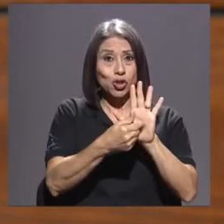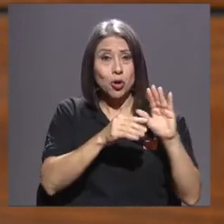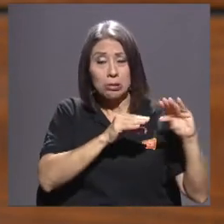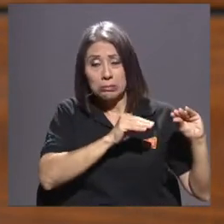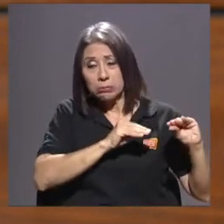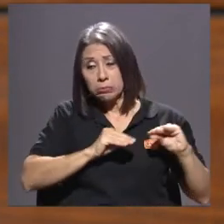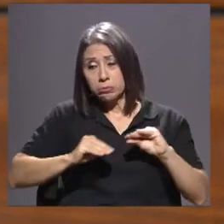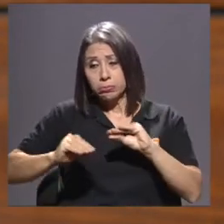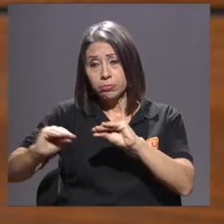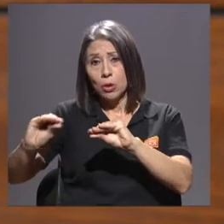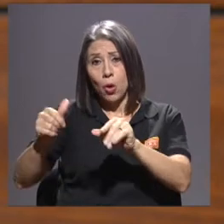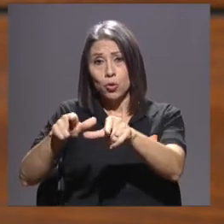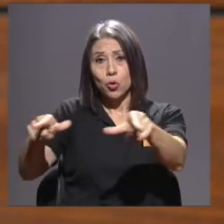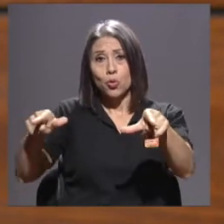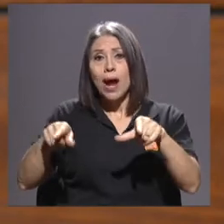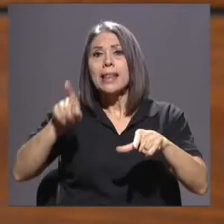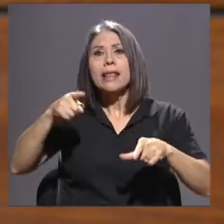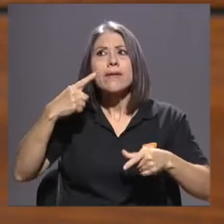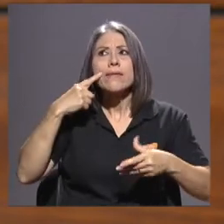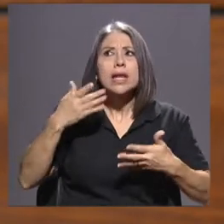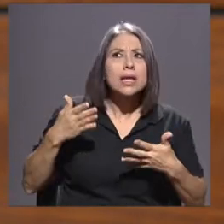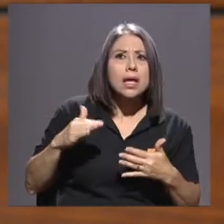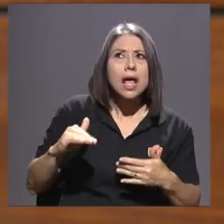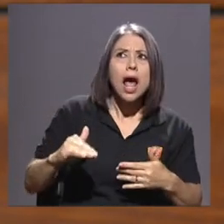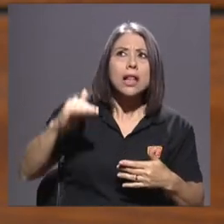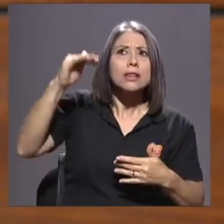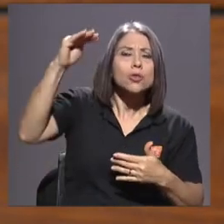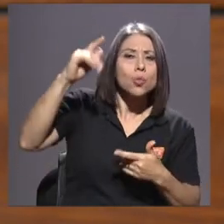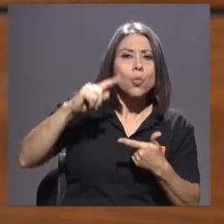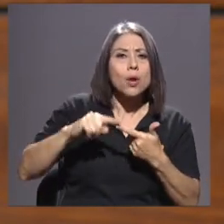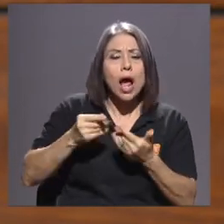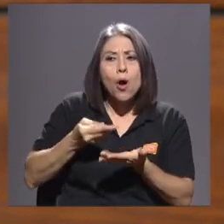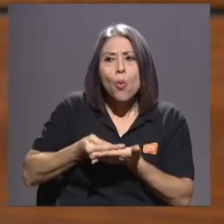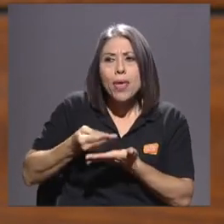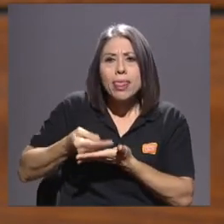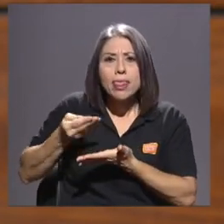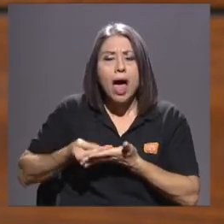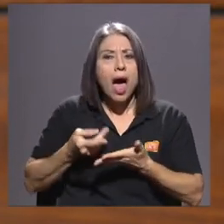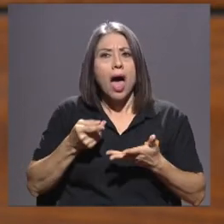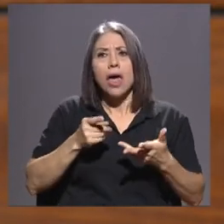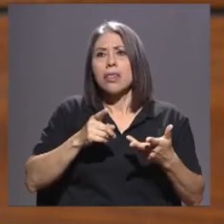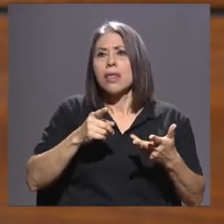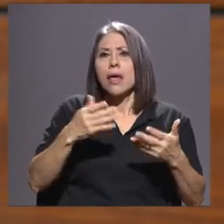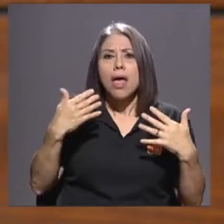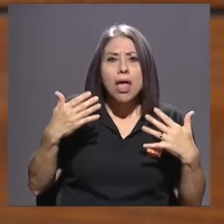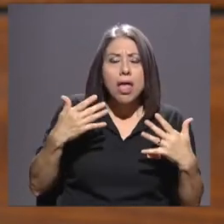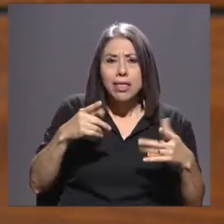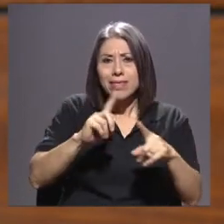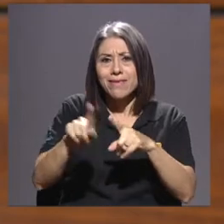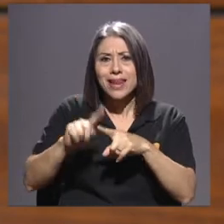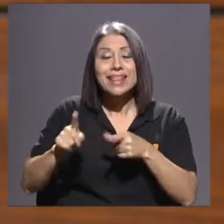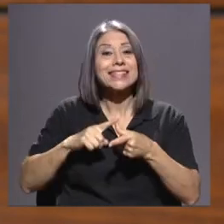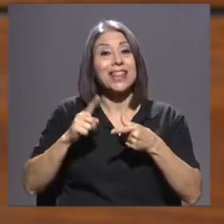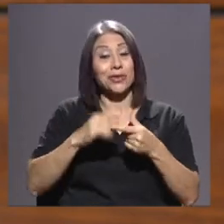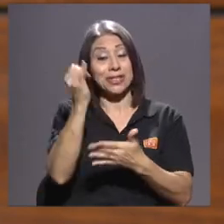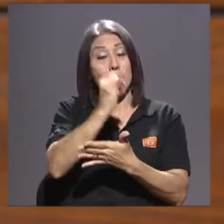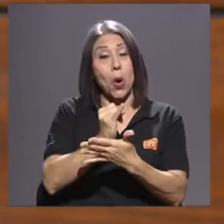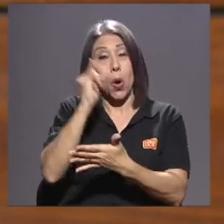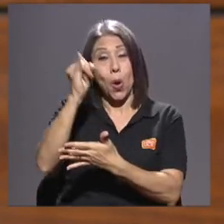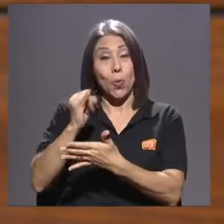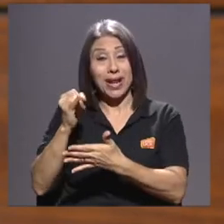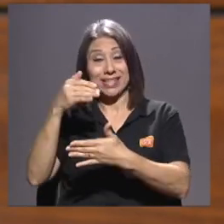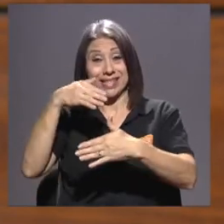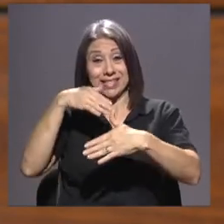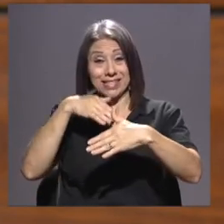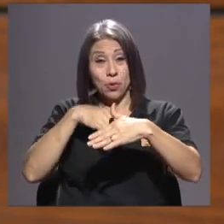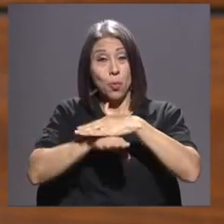deben considerar humedad, altura. Entonces, las obras se guardan en unas cajas especiales diseñadas